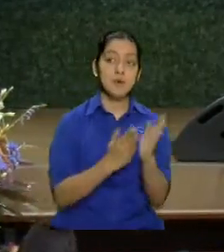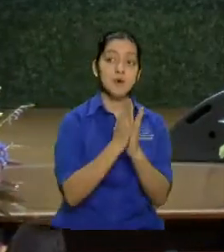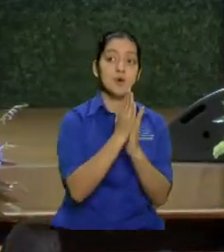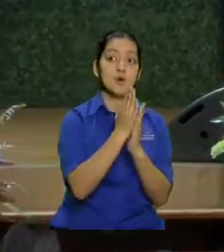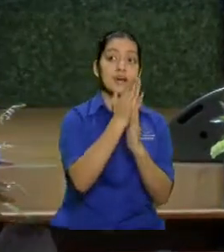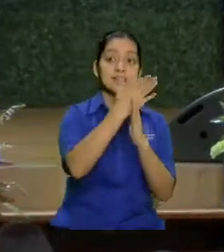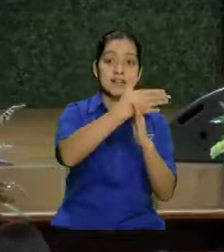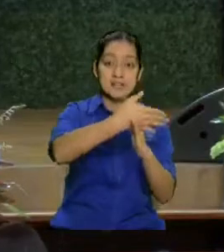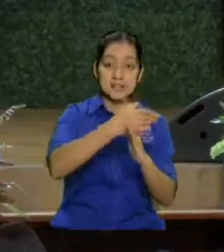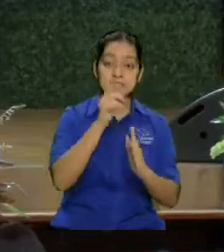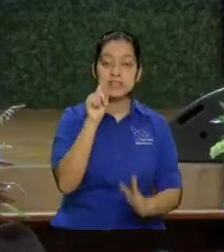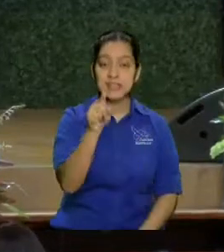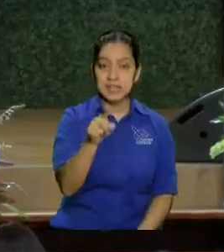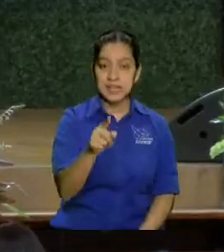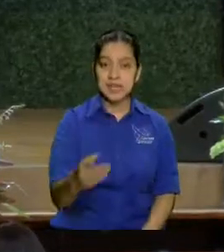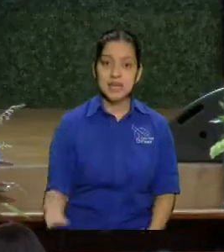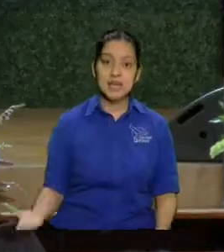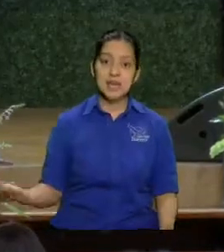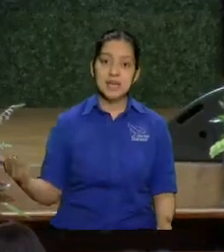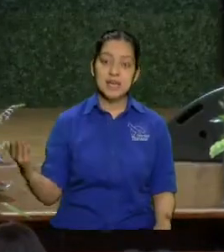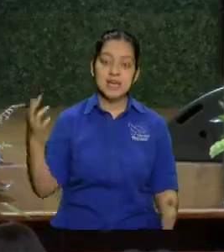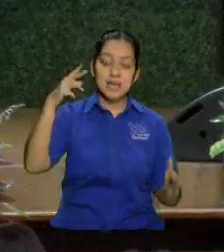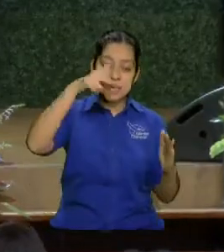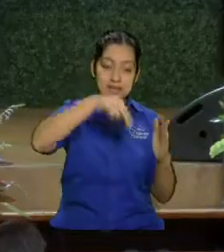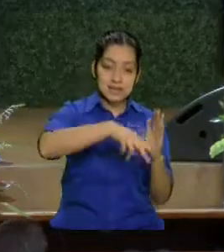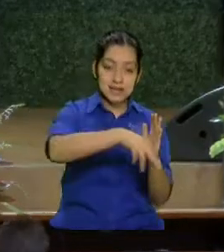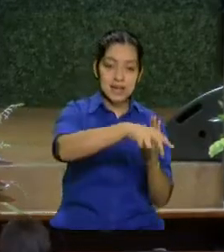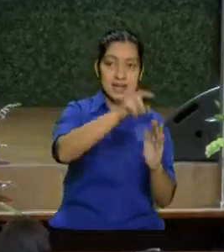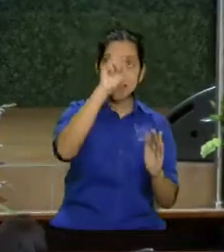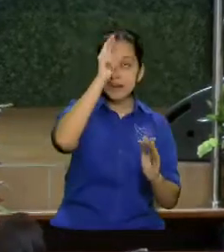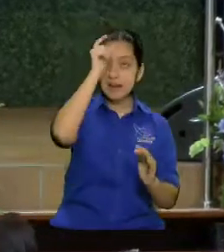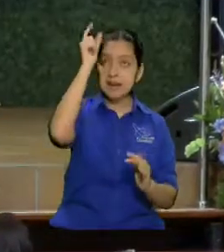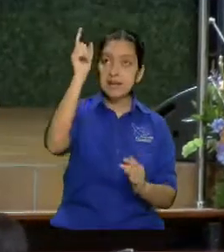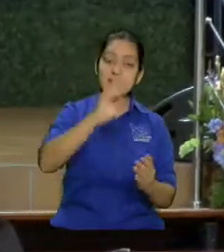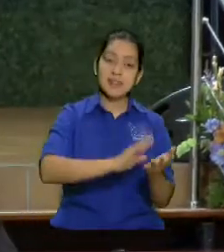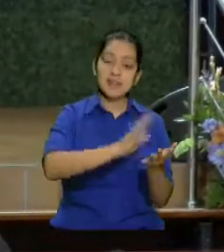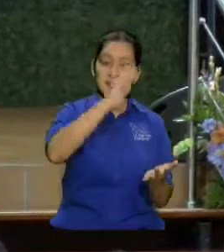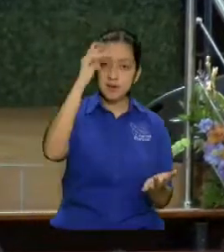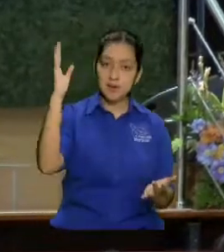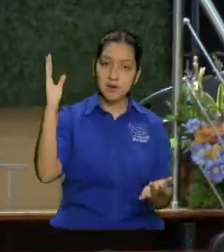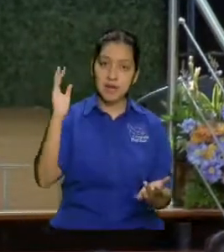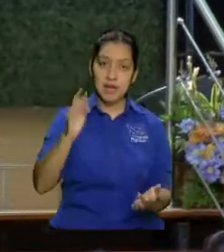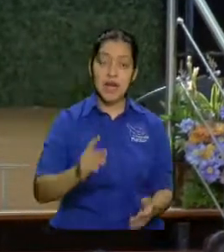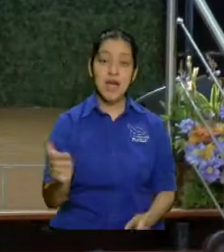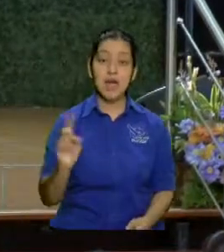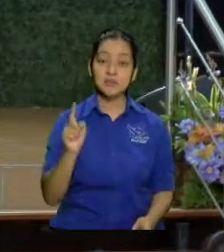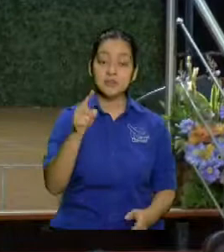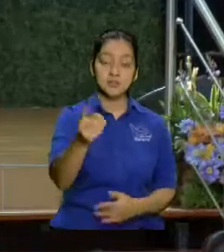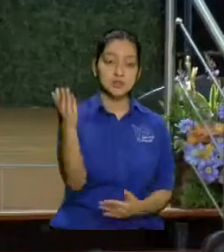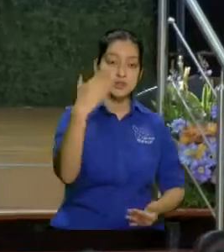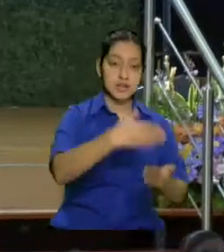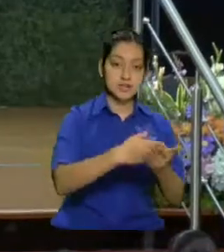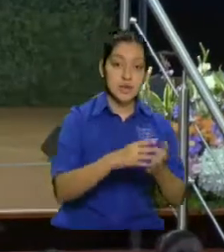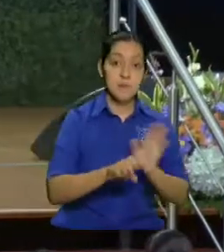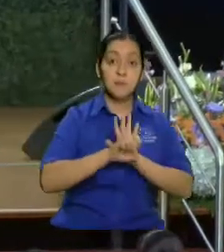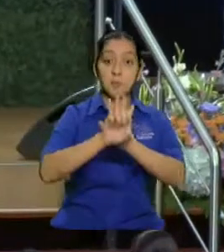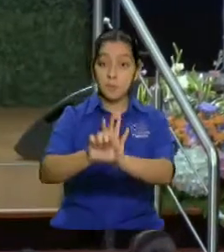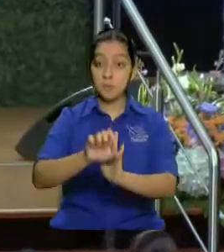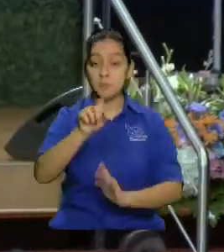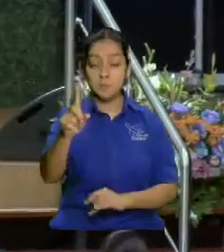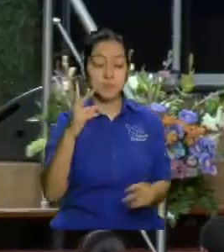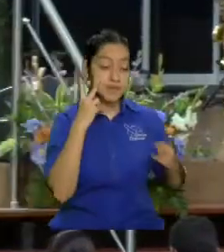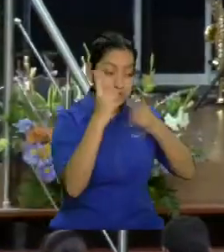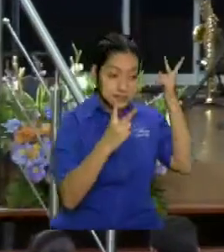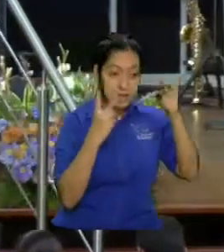entra el Rey de Gloria a donde tú llegues. Vas a visitar a un enfermo está llegando la puerta que